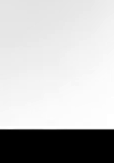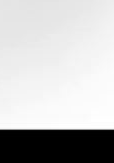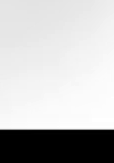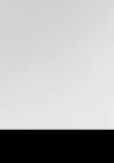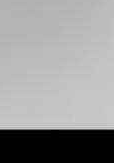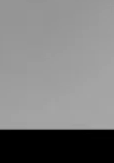chau